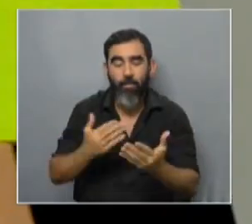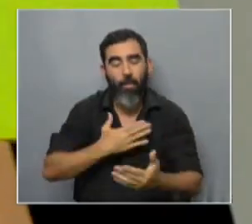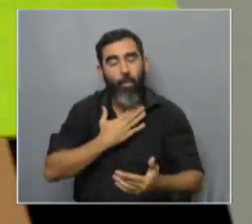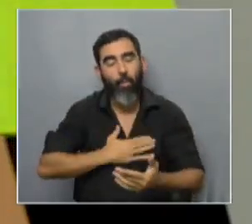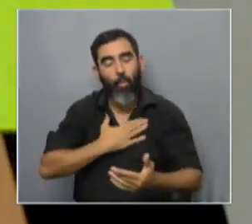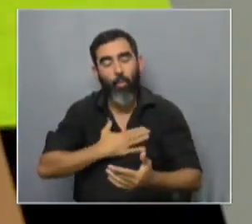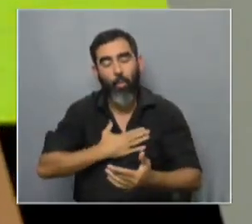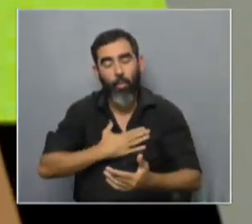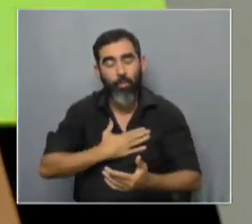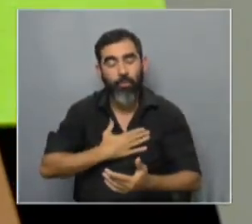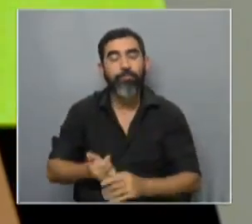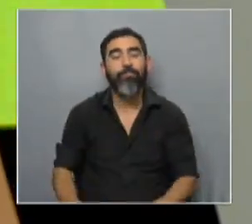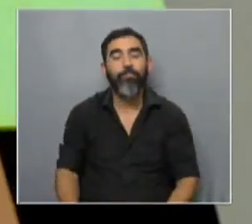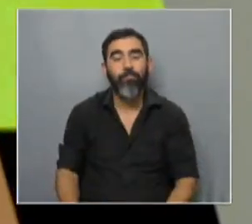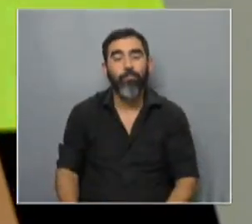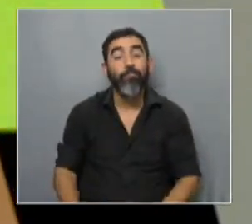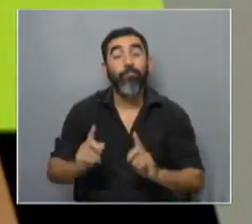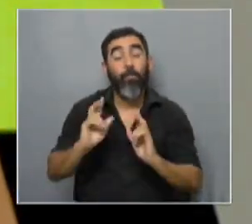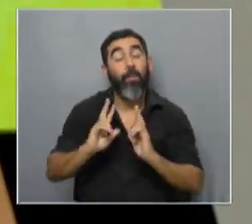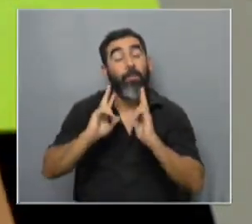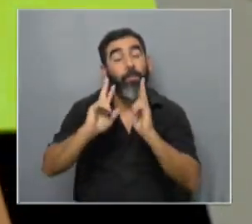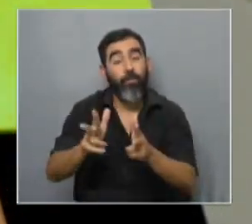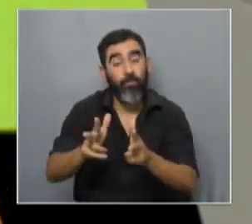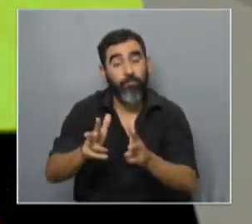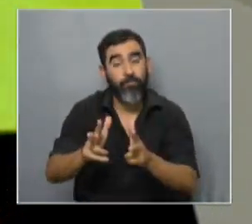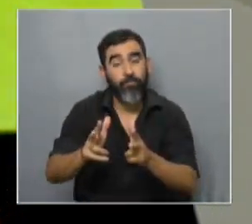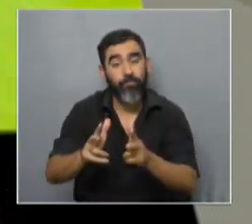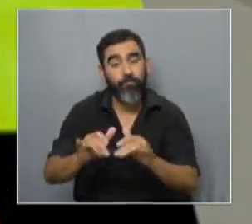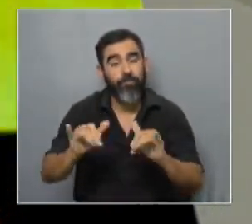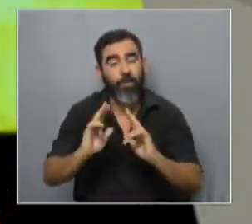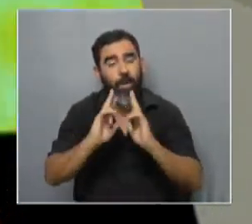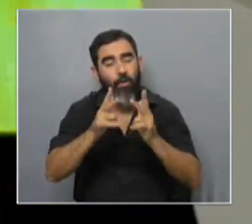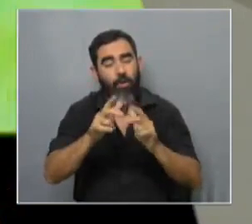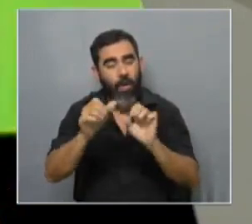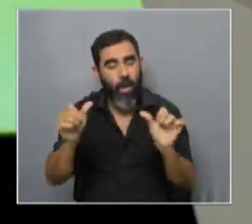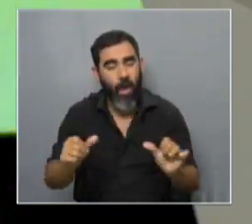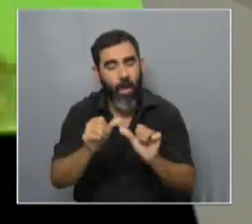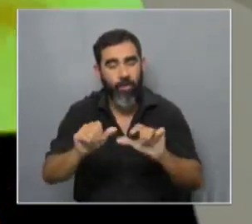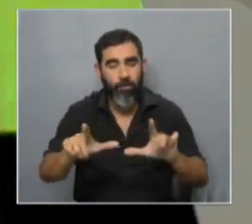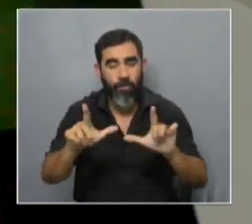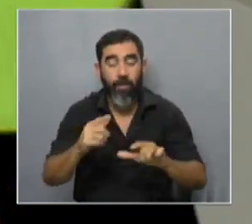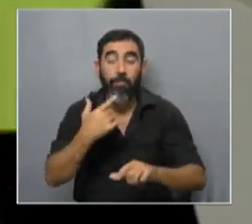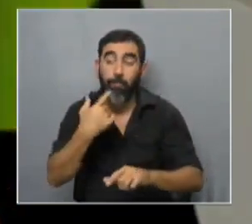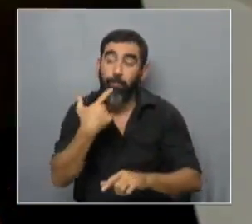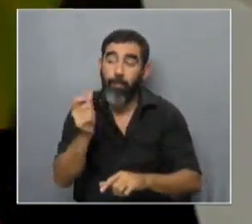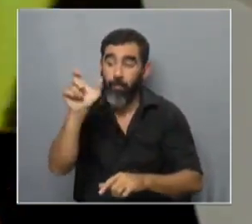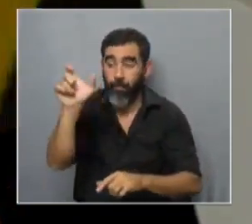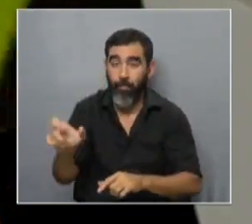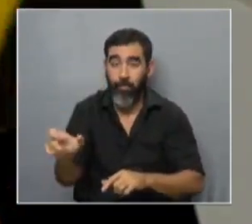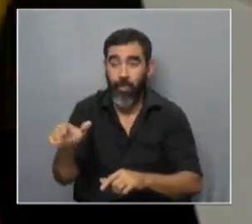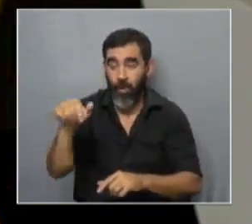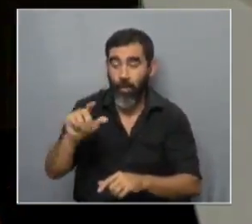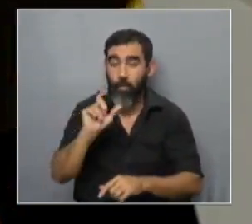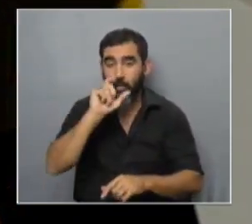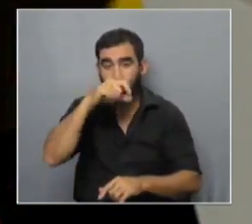placer haber tenido a Francis Mujica tengo que decir una cosa y lo dijeron también en la actividad pública si Francis Mujica está en